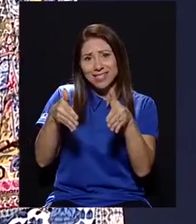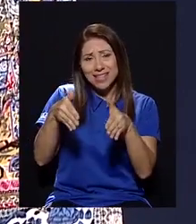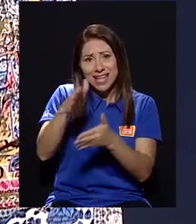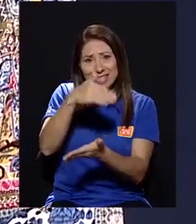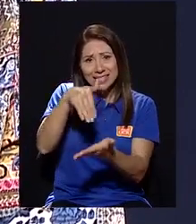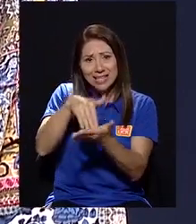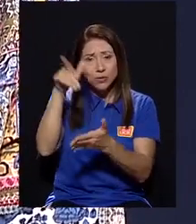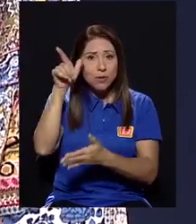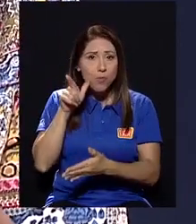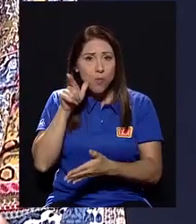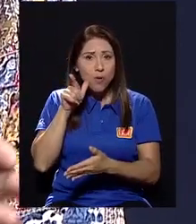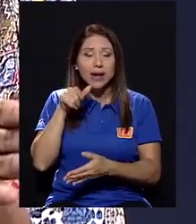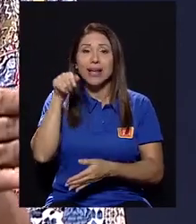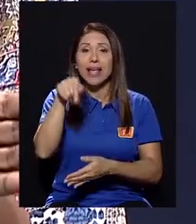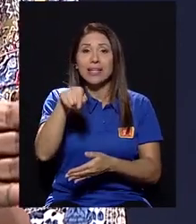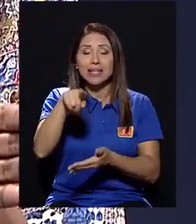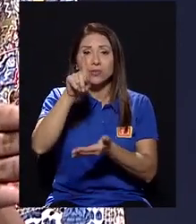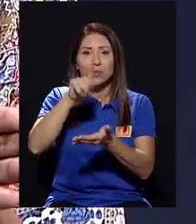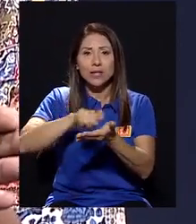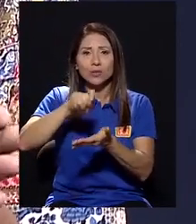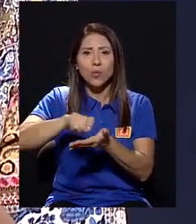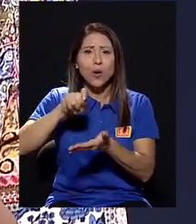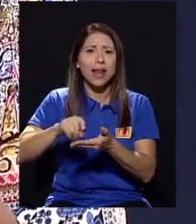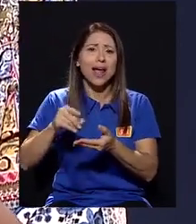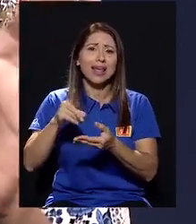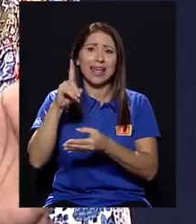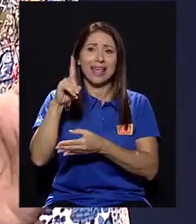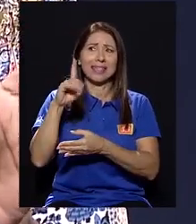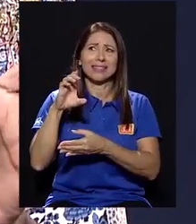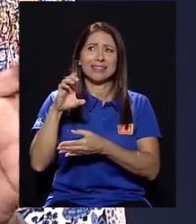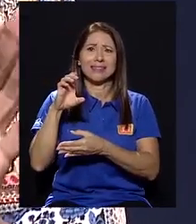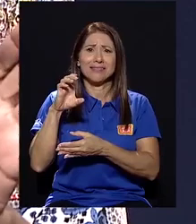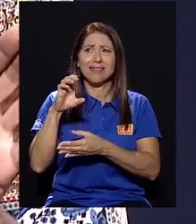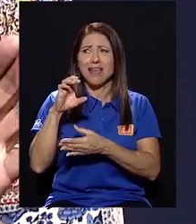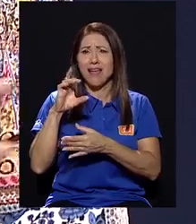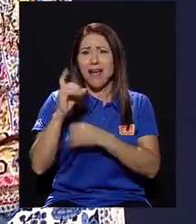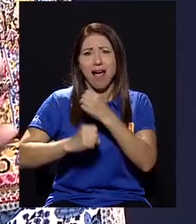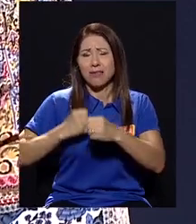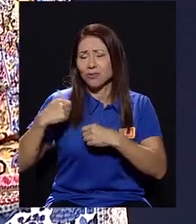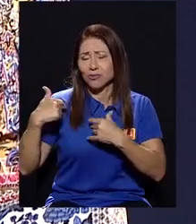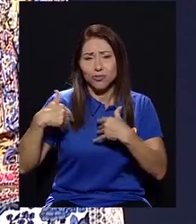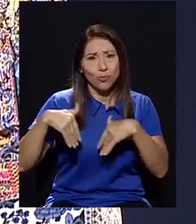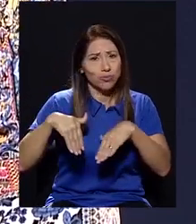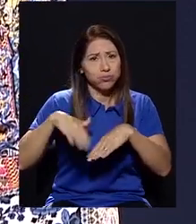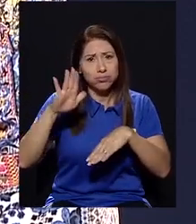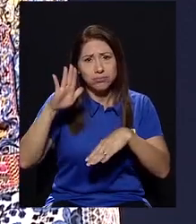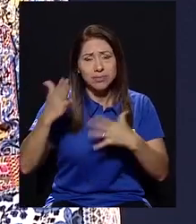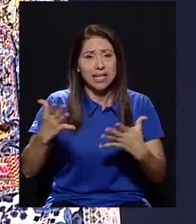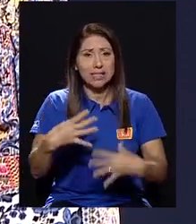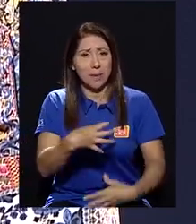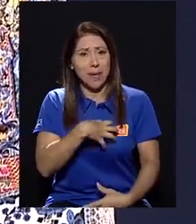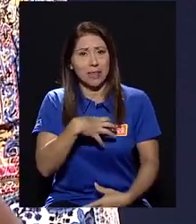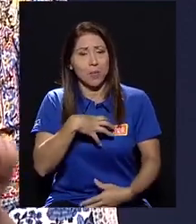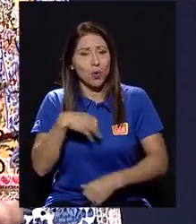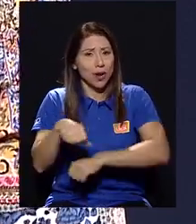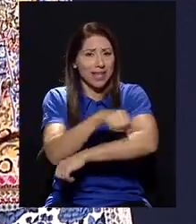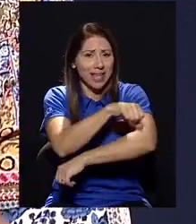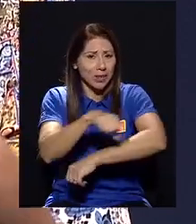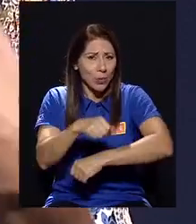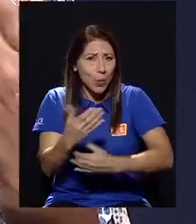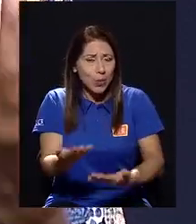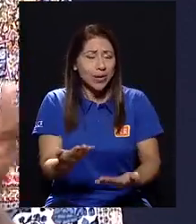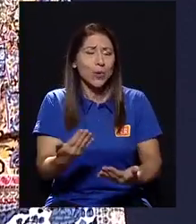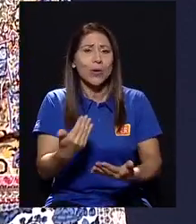Central de Limón, y es una escuela que es centenaria, tiene ciento y resto de años, y patrimonio